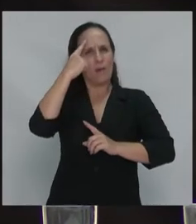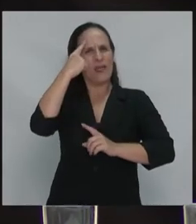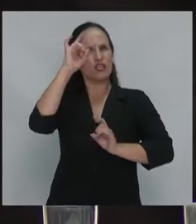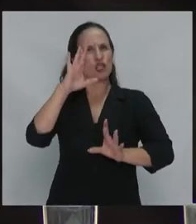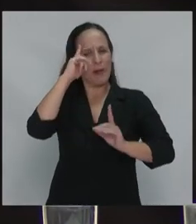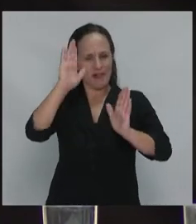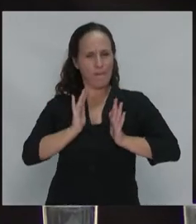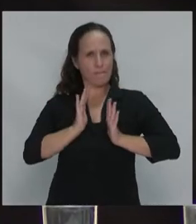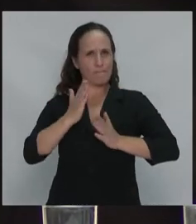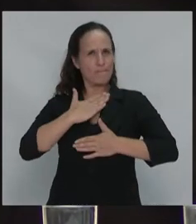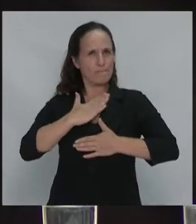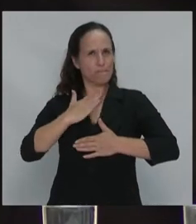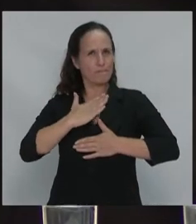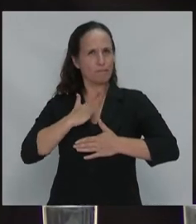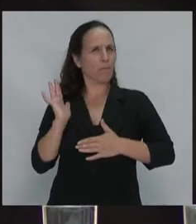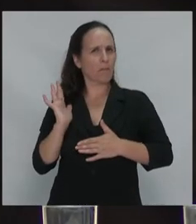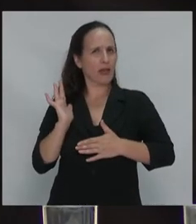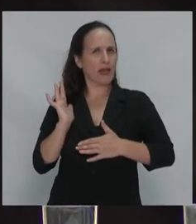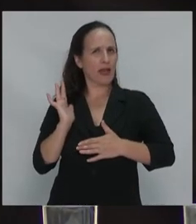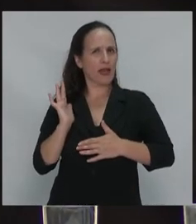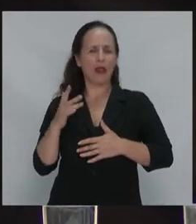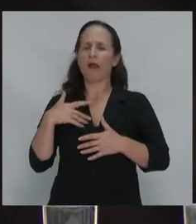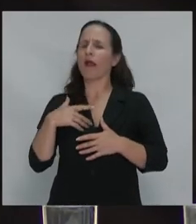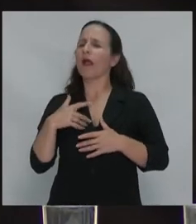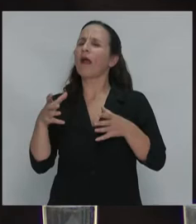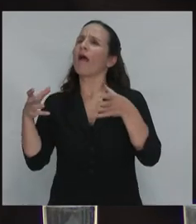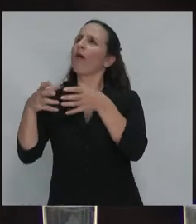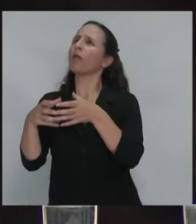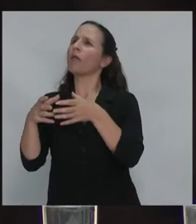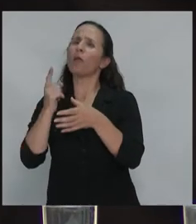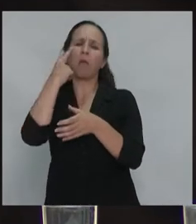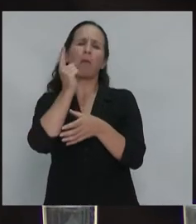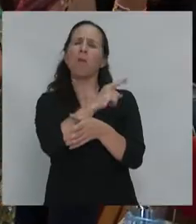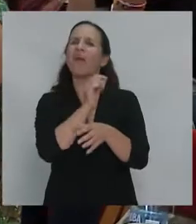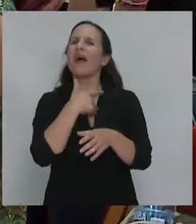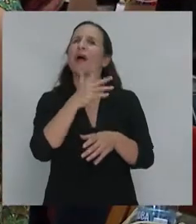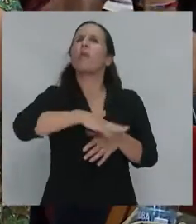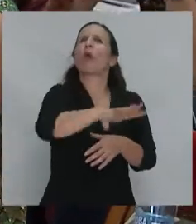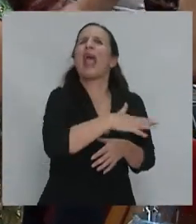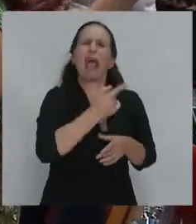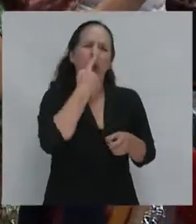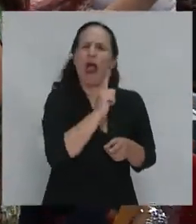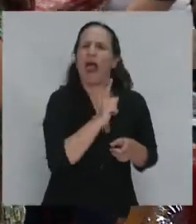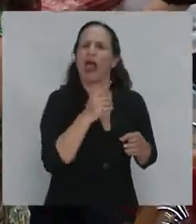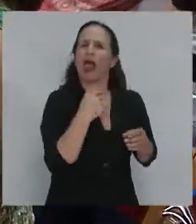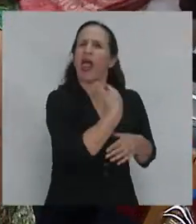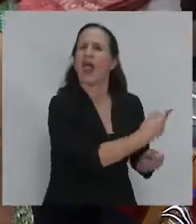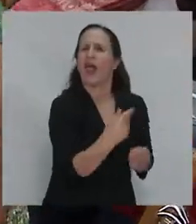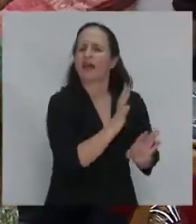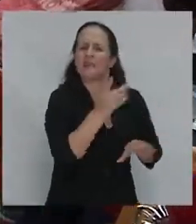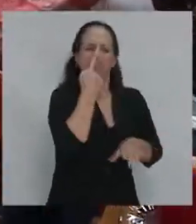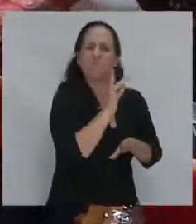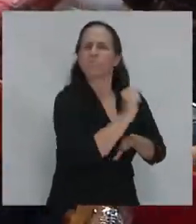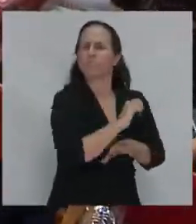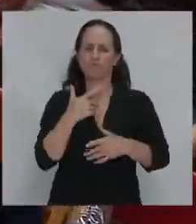entran a esa clase media despojándose de su idea popular entran a esa clase media